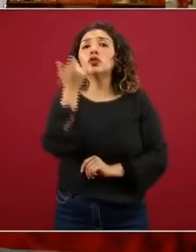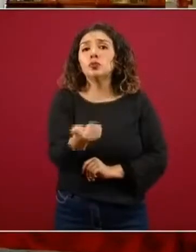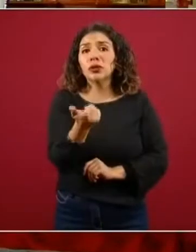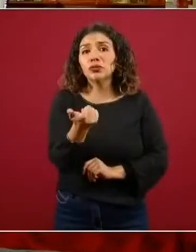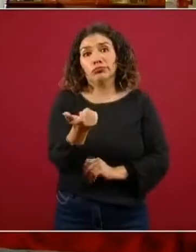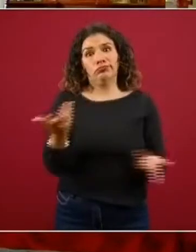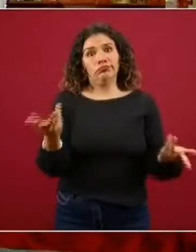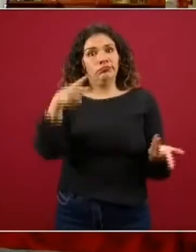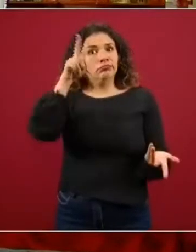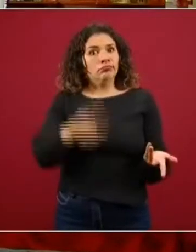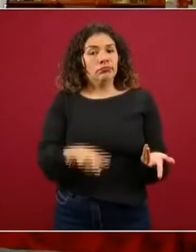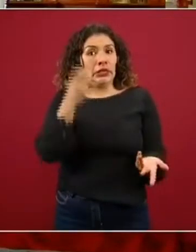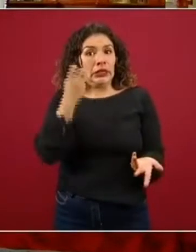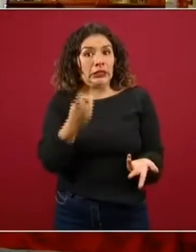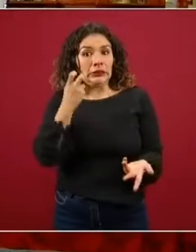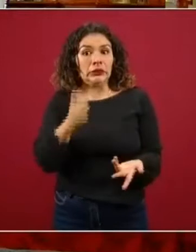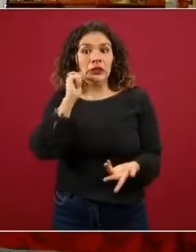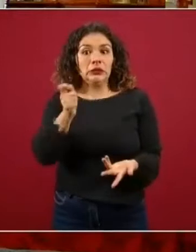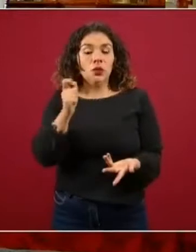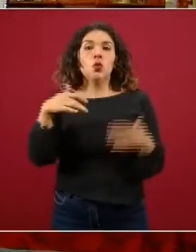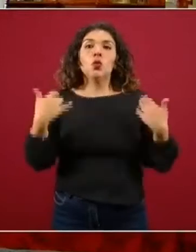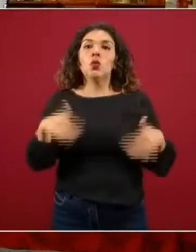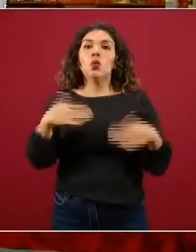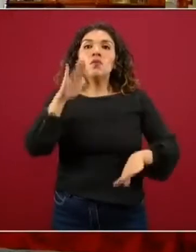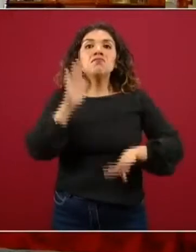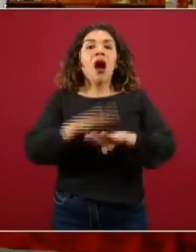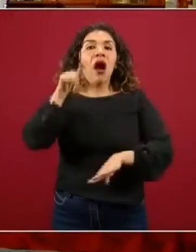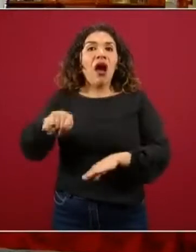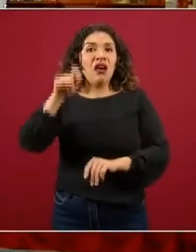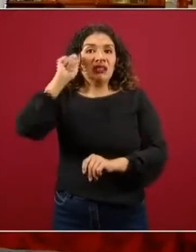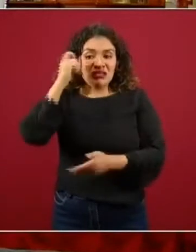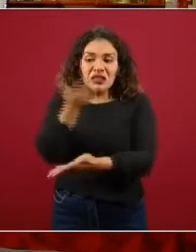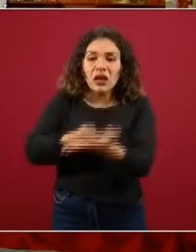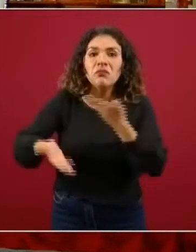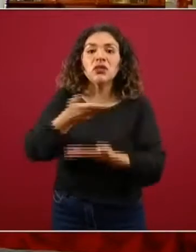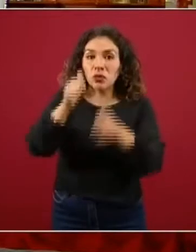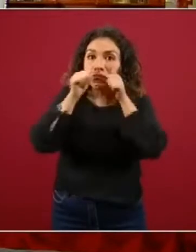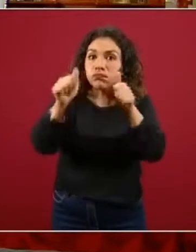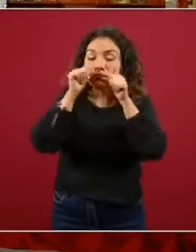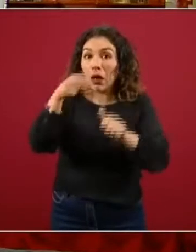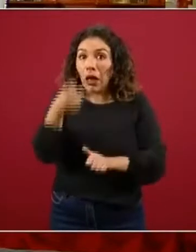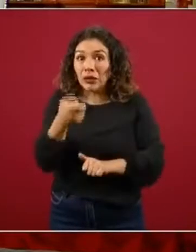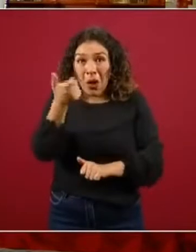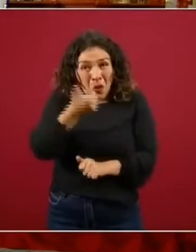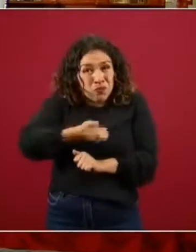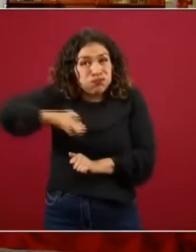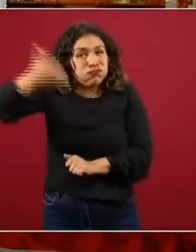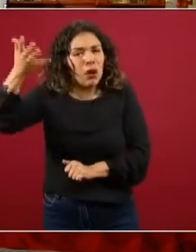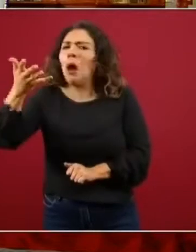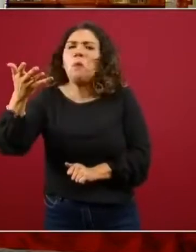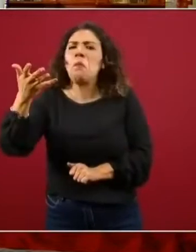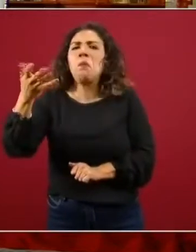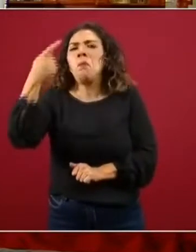pesos. O sea que, además de todo, pues es un servicio que no es muy costoso